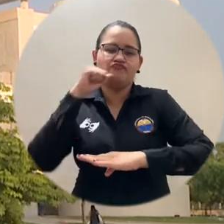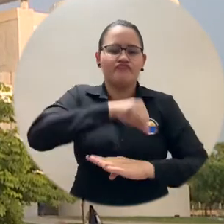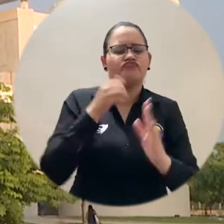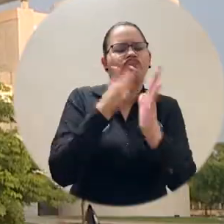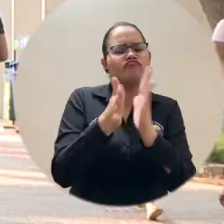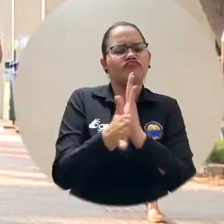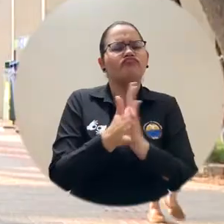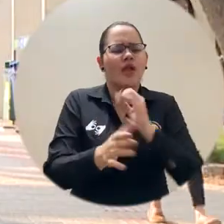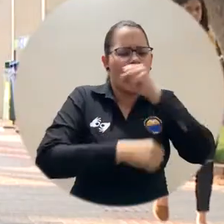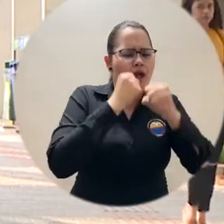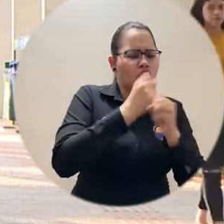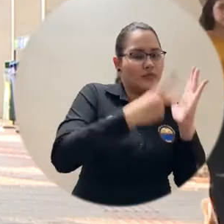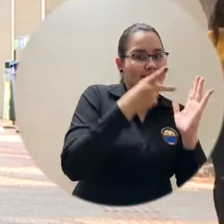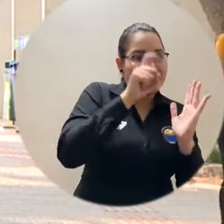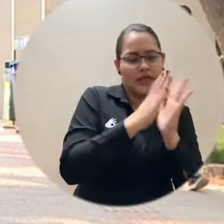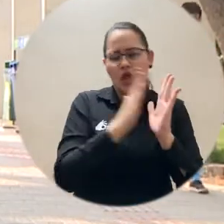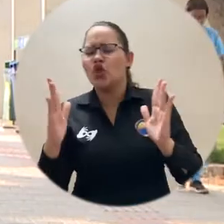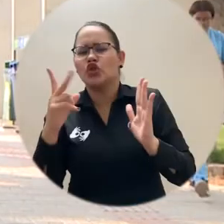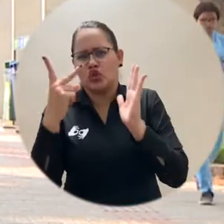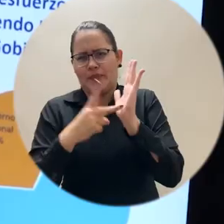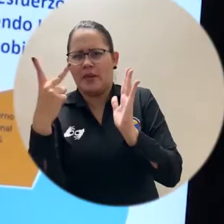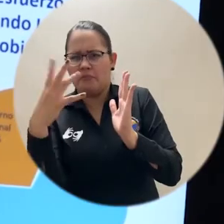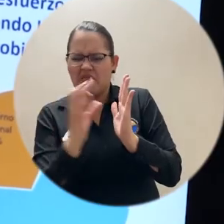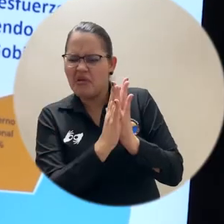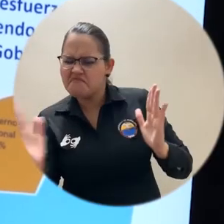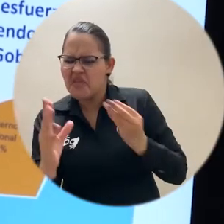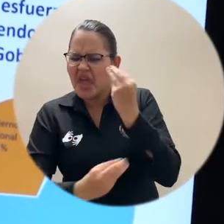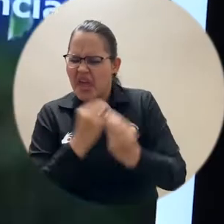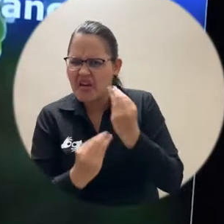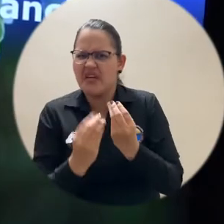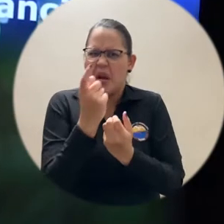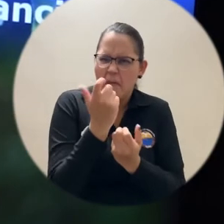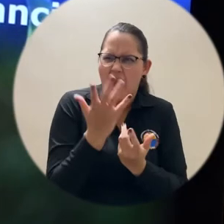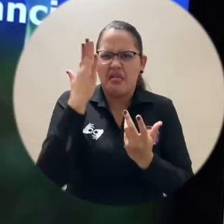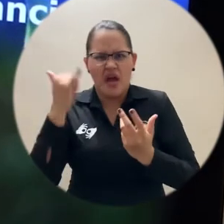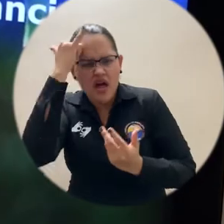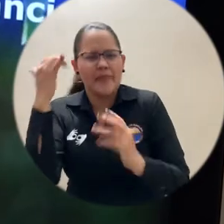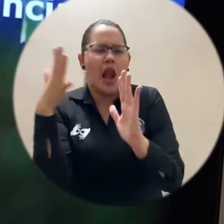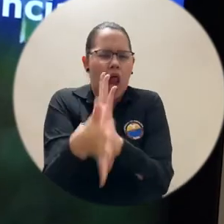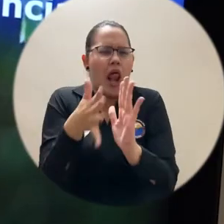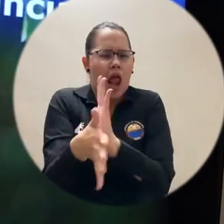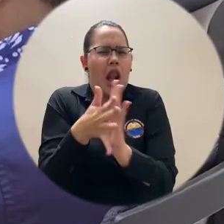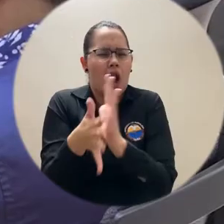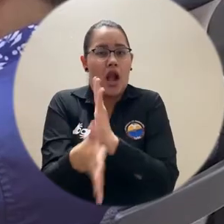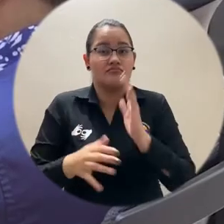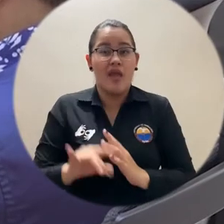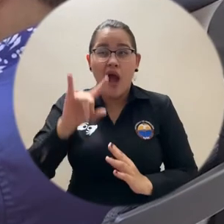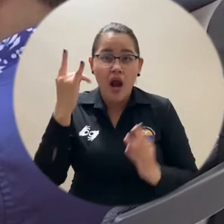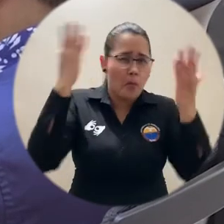gobierno 2016-2020 como un proceso que se ha realizado constantemente de forma abierta y participativa.